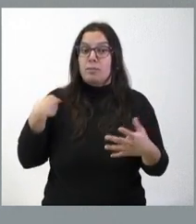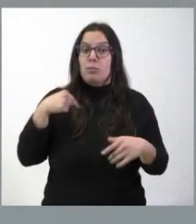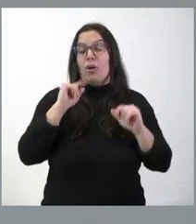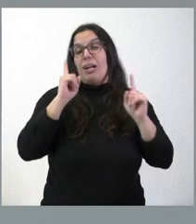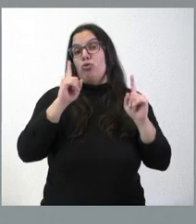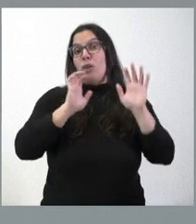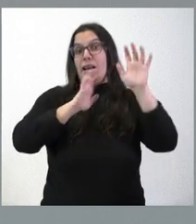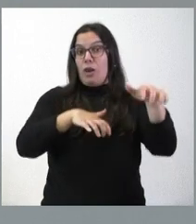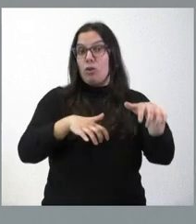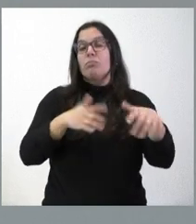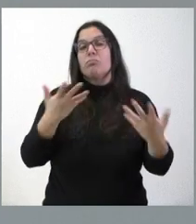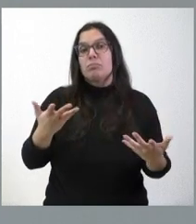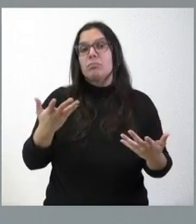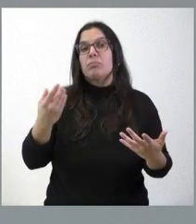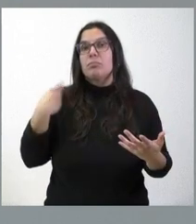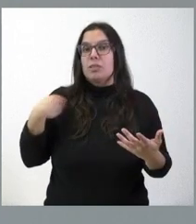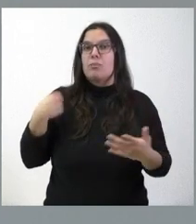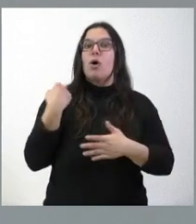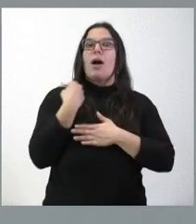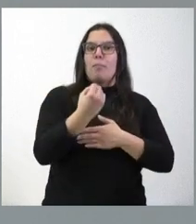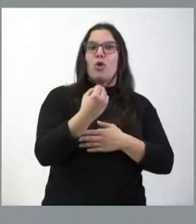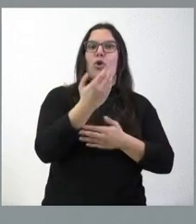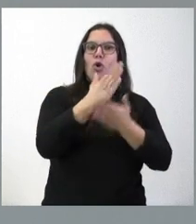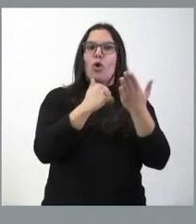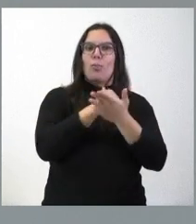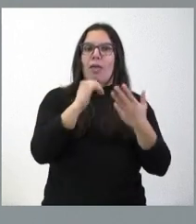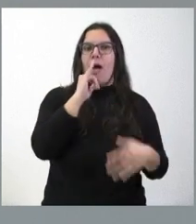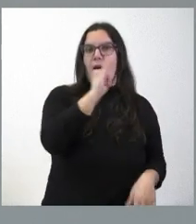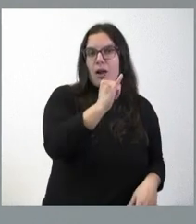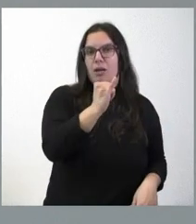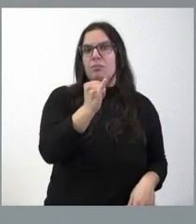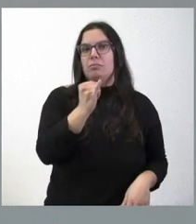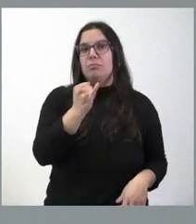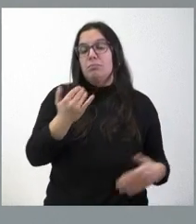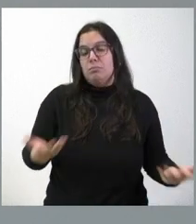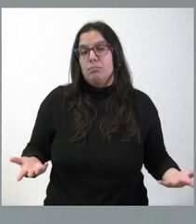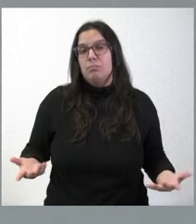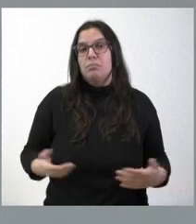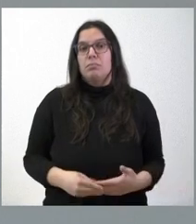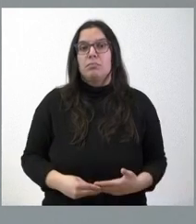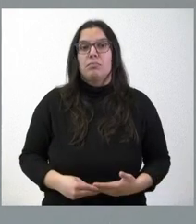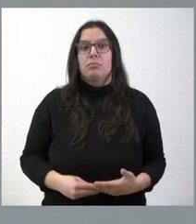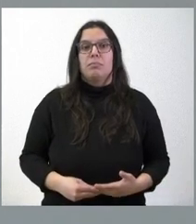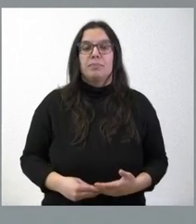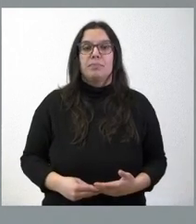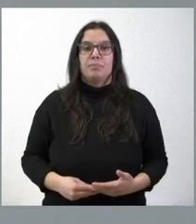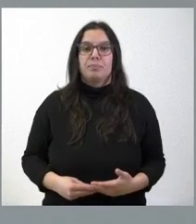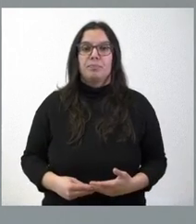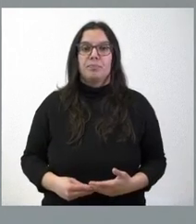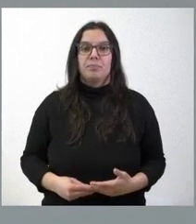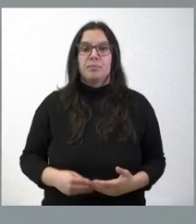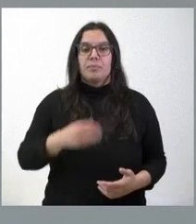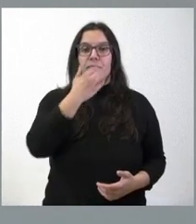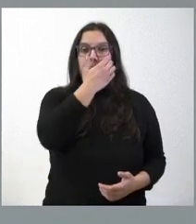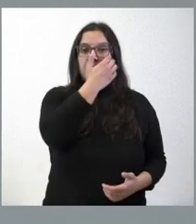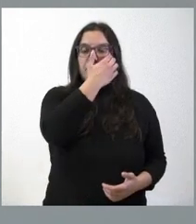ha sido el contar con el apoyo de la propia comunidad autónoma donde estaba ubicada la sede de esa candidatura